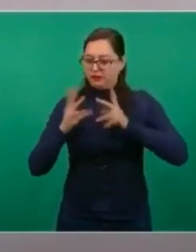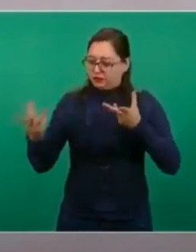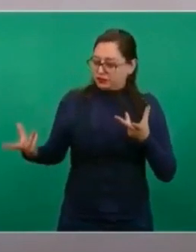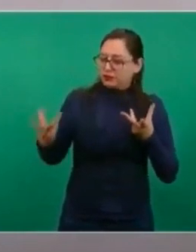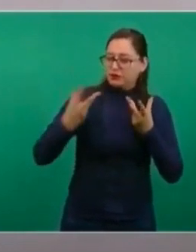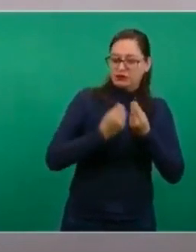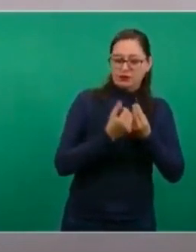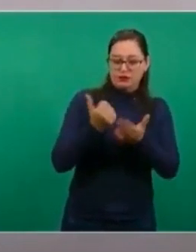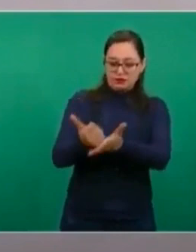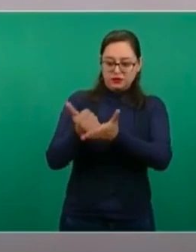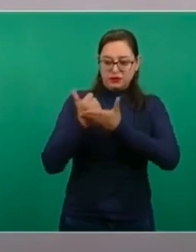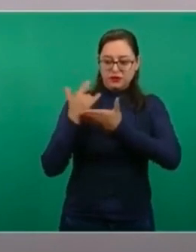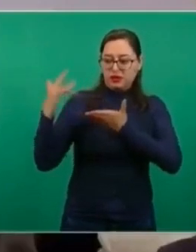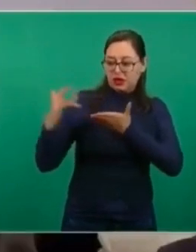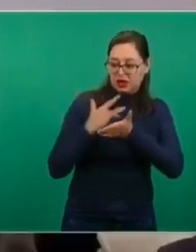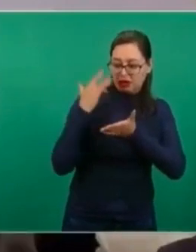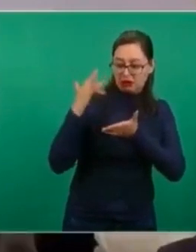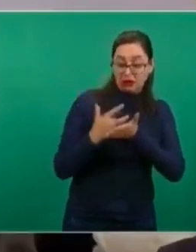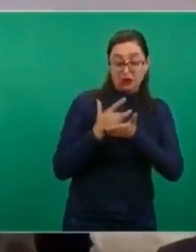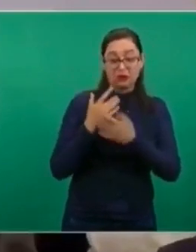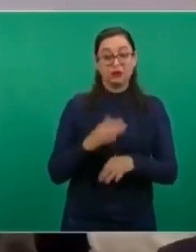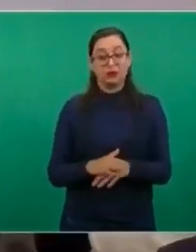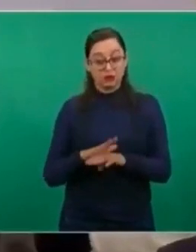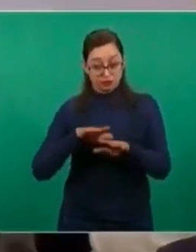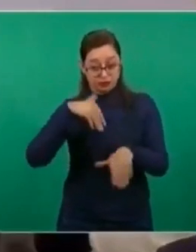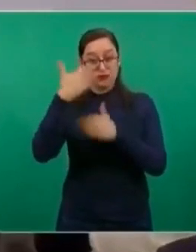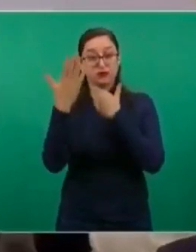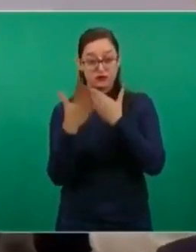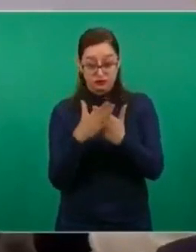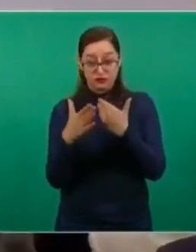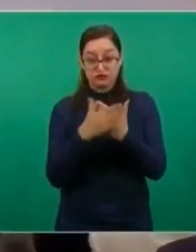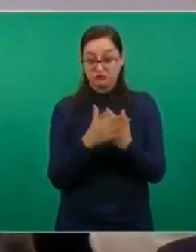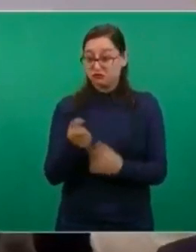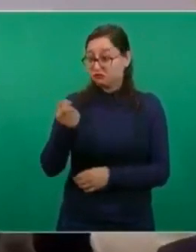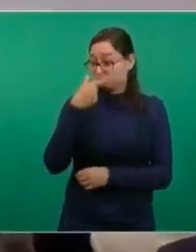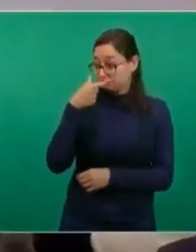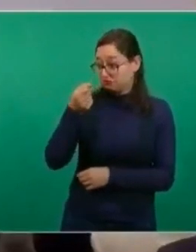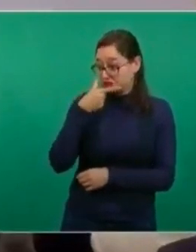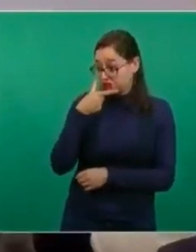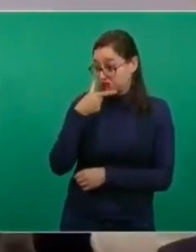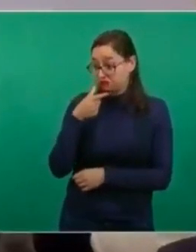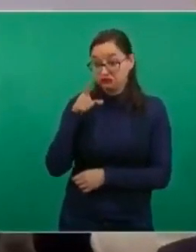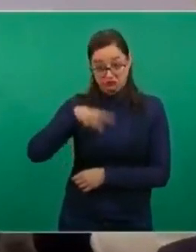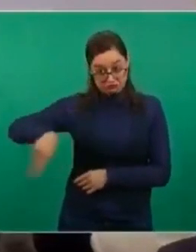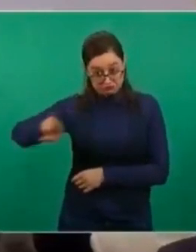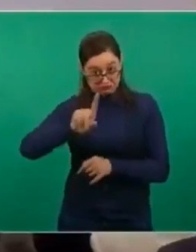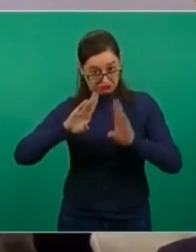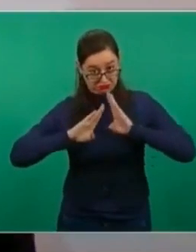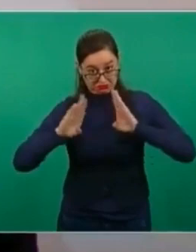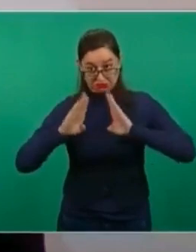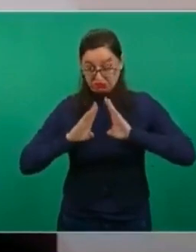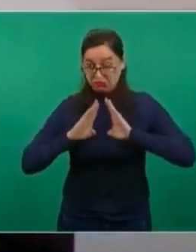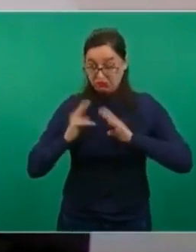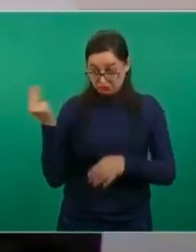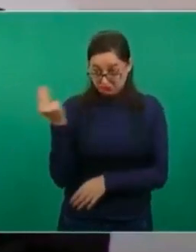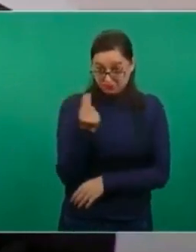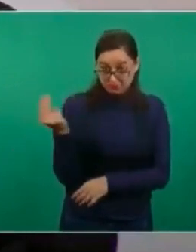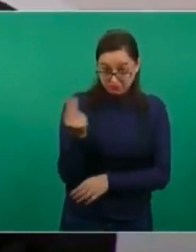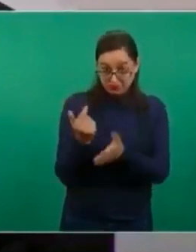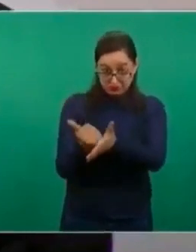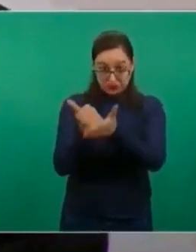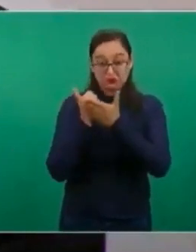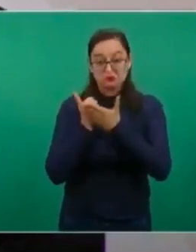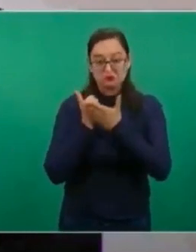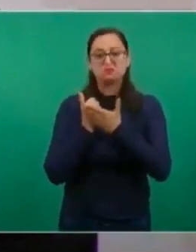Si es necesario, de esa misma manera vamos a distribuir los